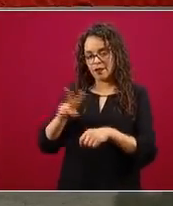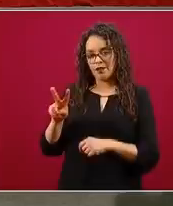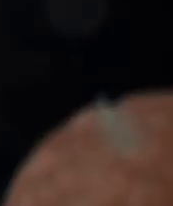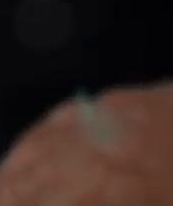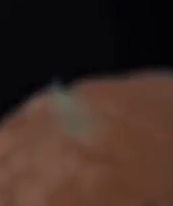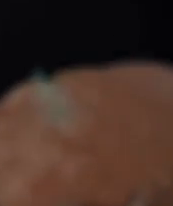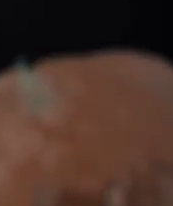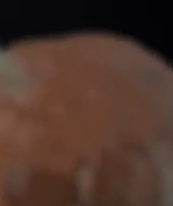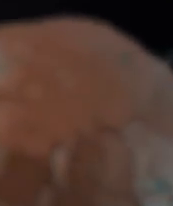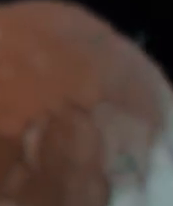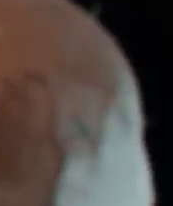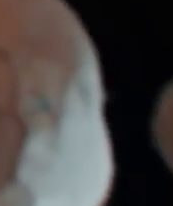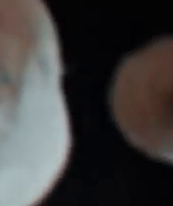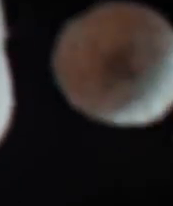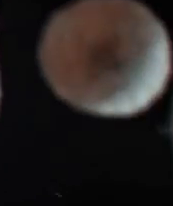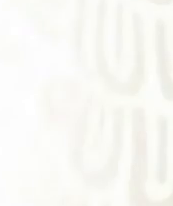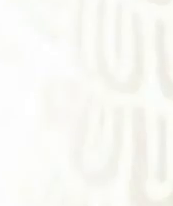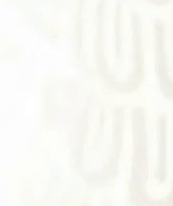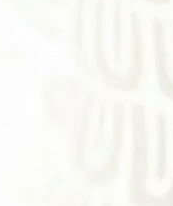IMSS.